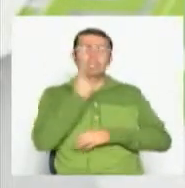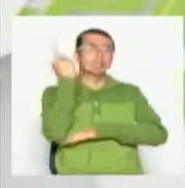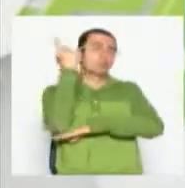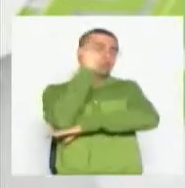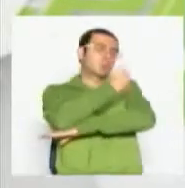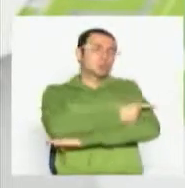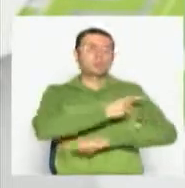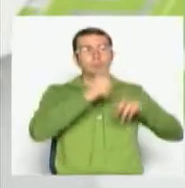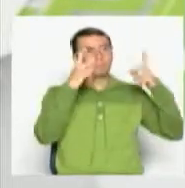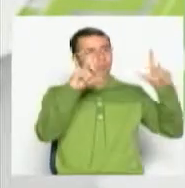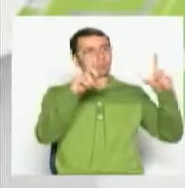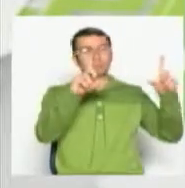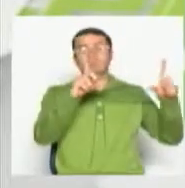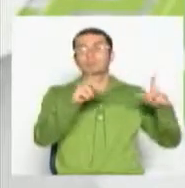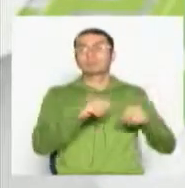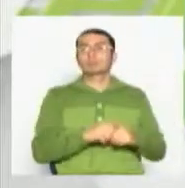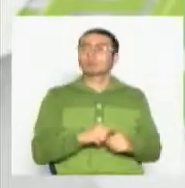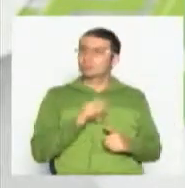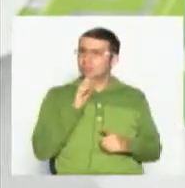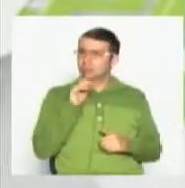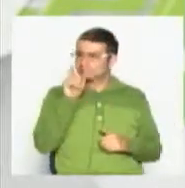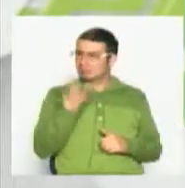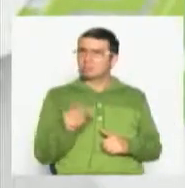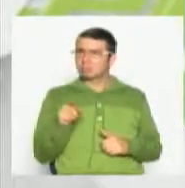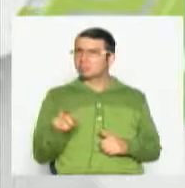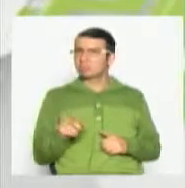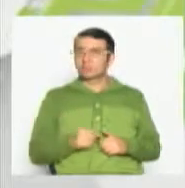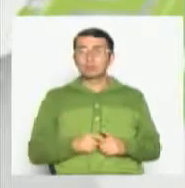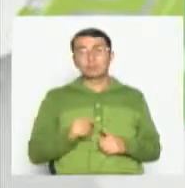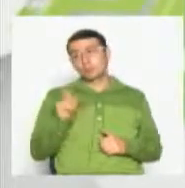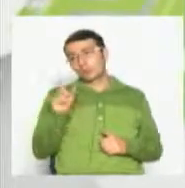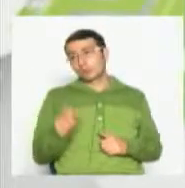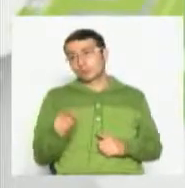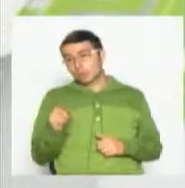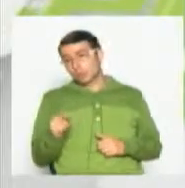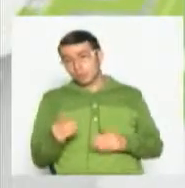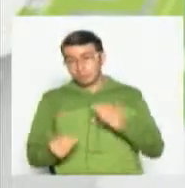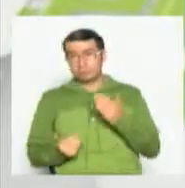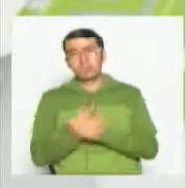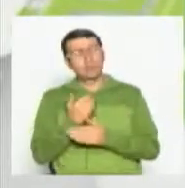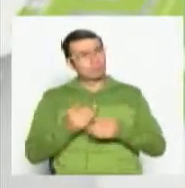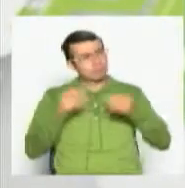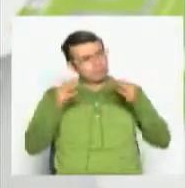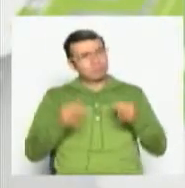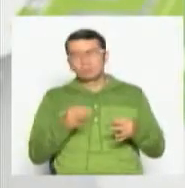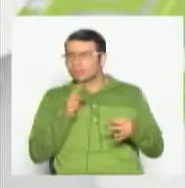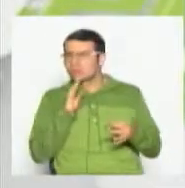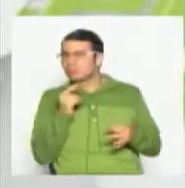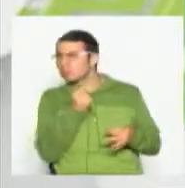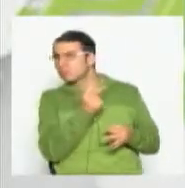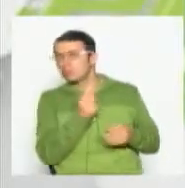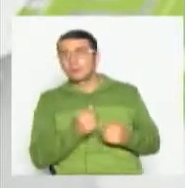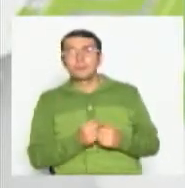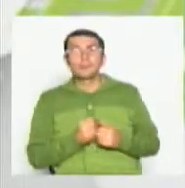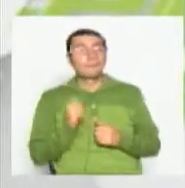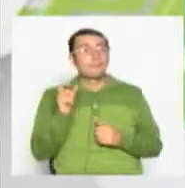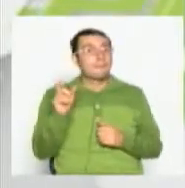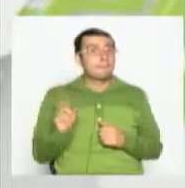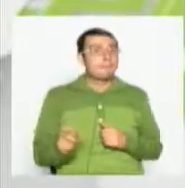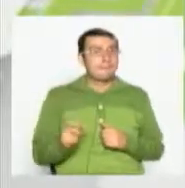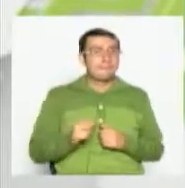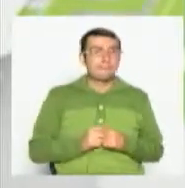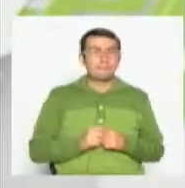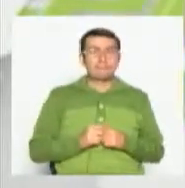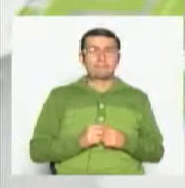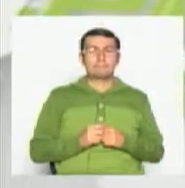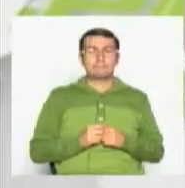Es aquel personaje, bueno, comenzar por una definición, que usa o